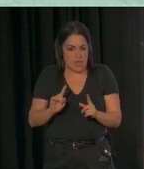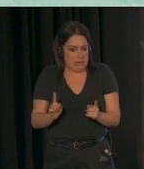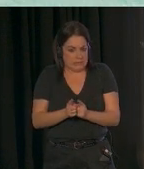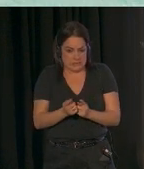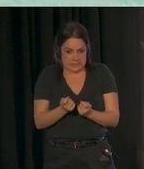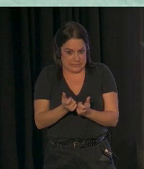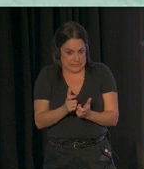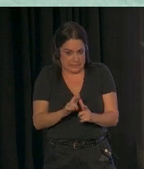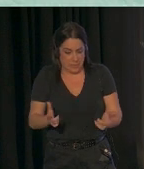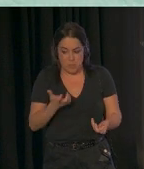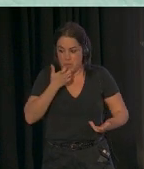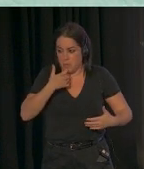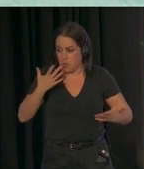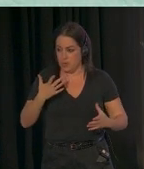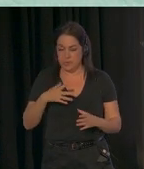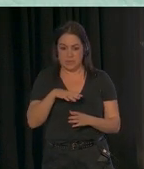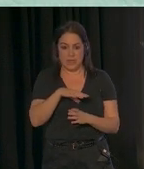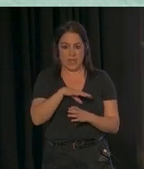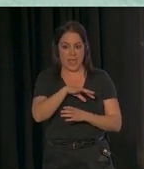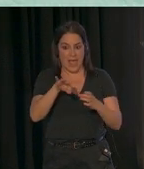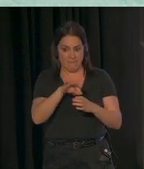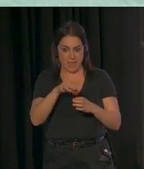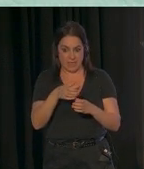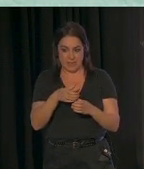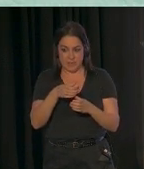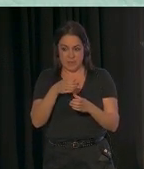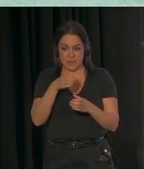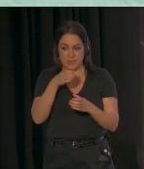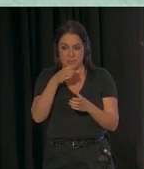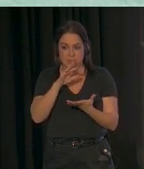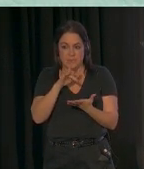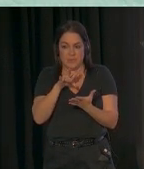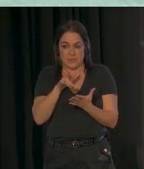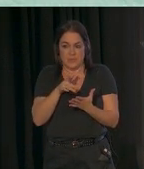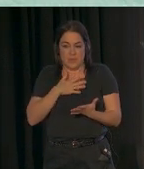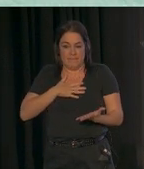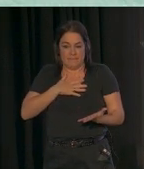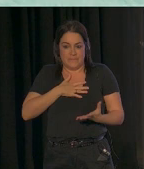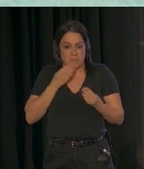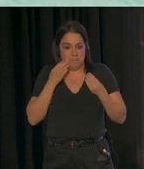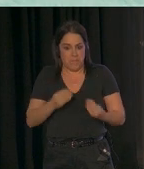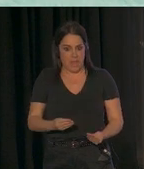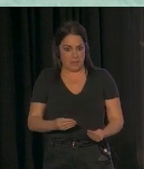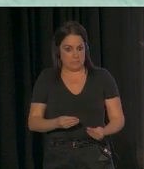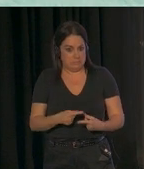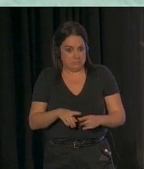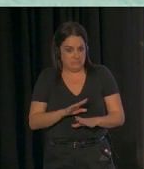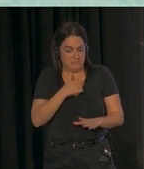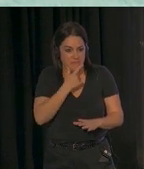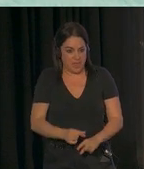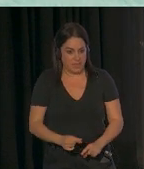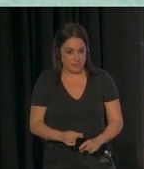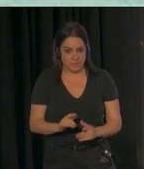hacerse un café y terminarse ese café y disfrutar de ese café. Otras cosas muy sencillas a lo largo de la vida